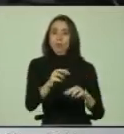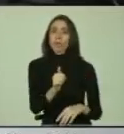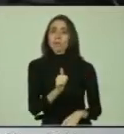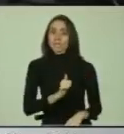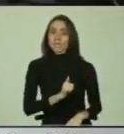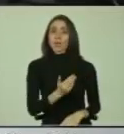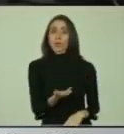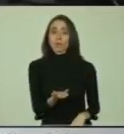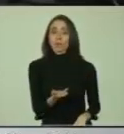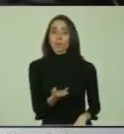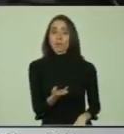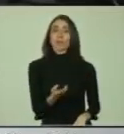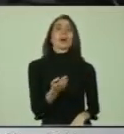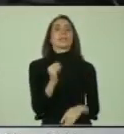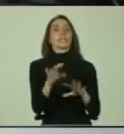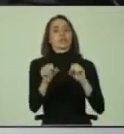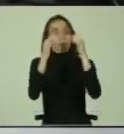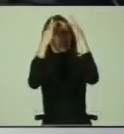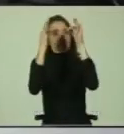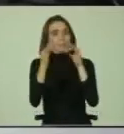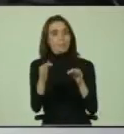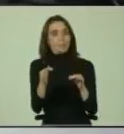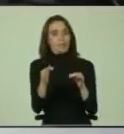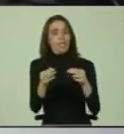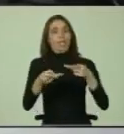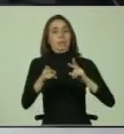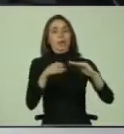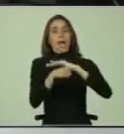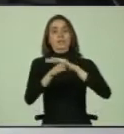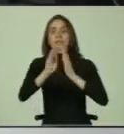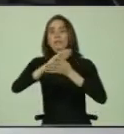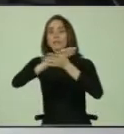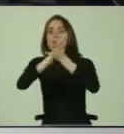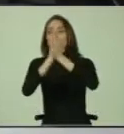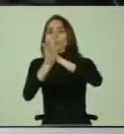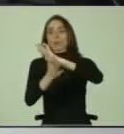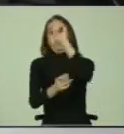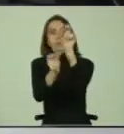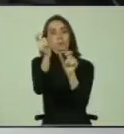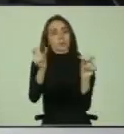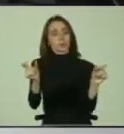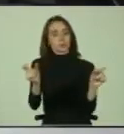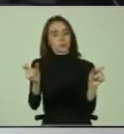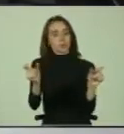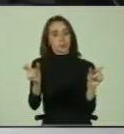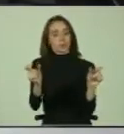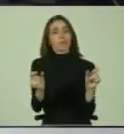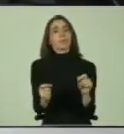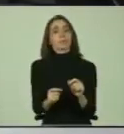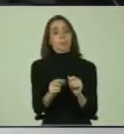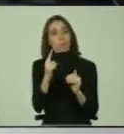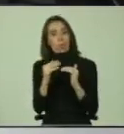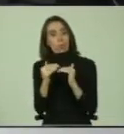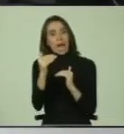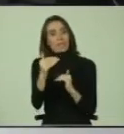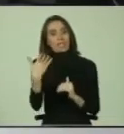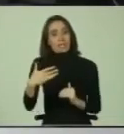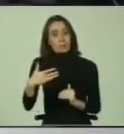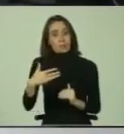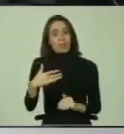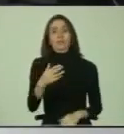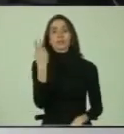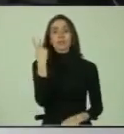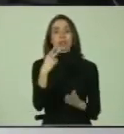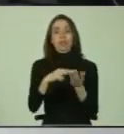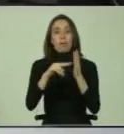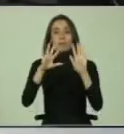y adoptar medidas que permitan la accesibilidad universal. Un avance importante al respecto fue la promulgación en